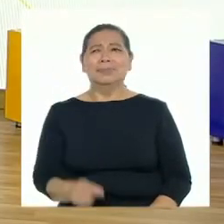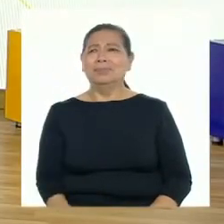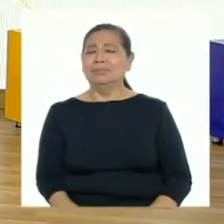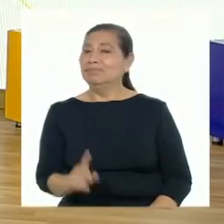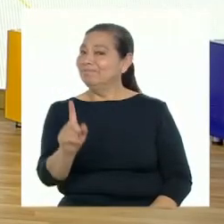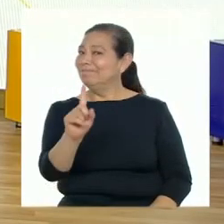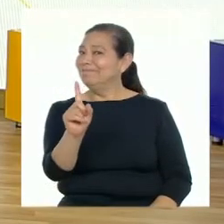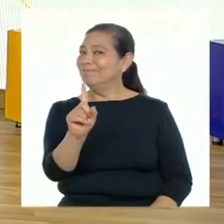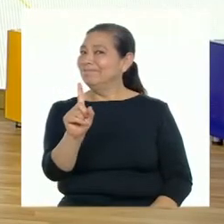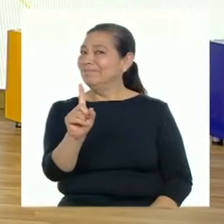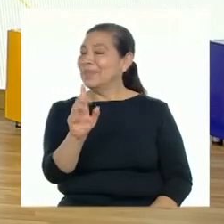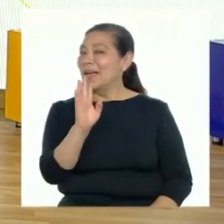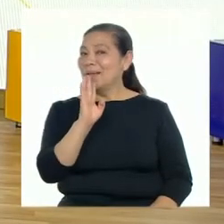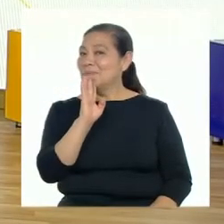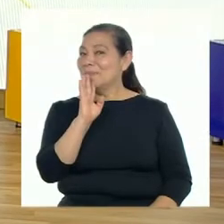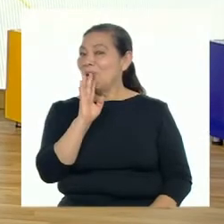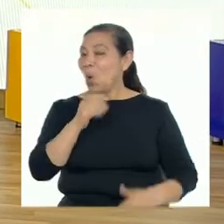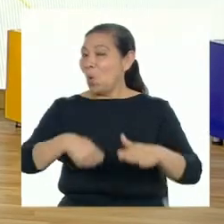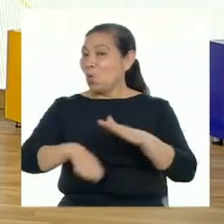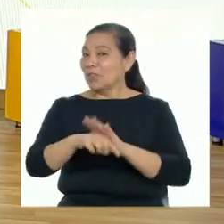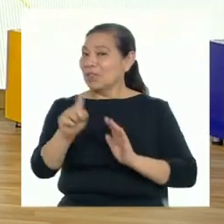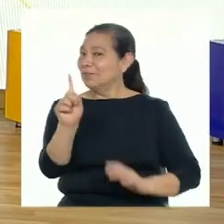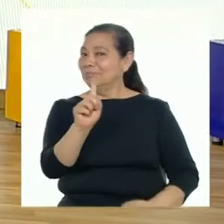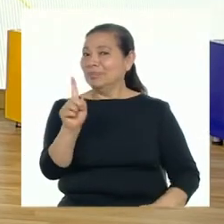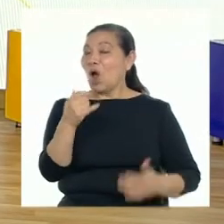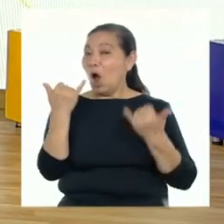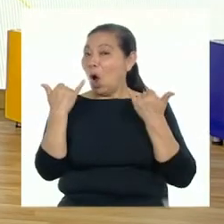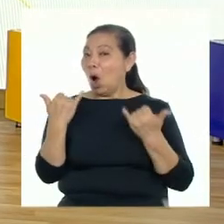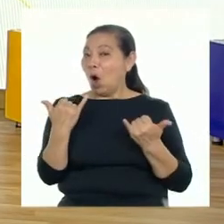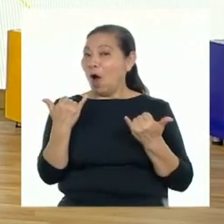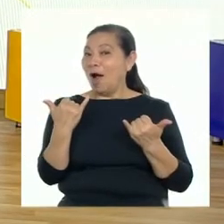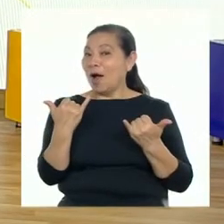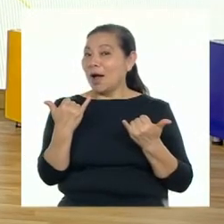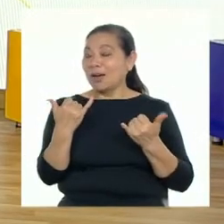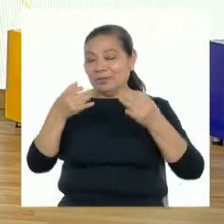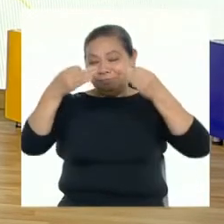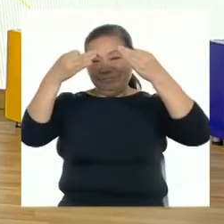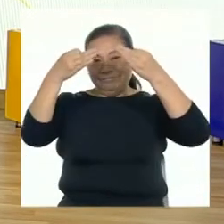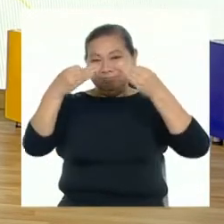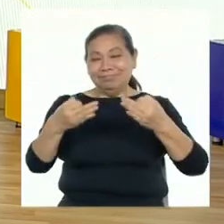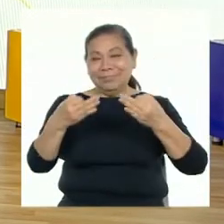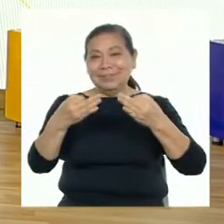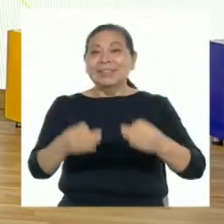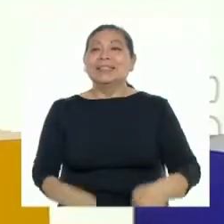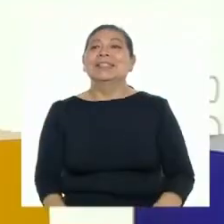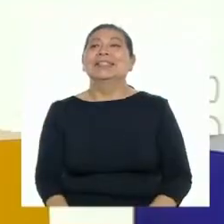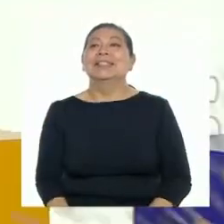No, no estoy hablando del partido. Hoy inauguramos oficialmente...